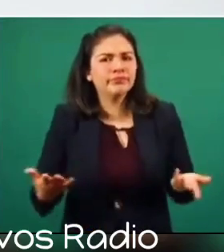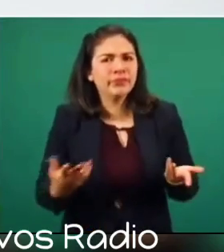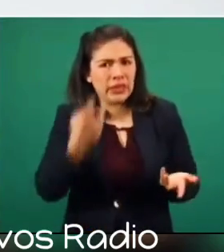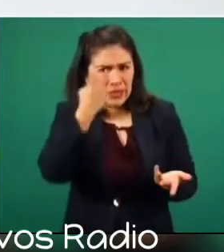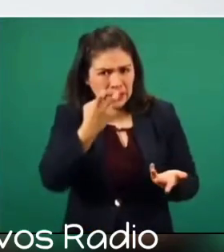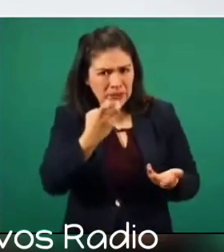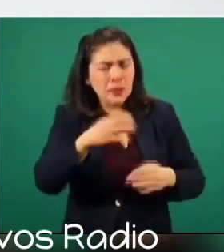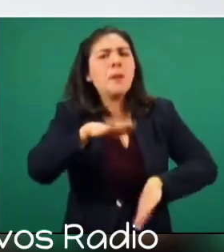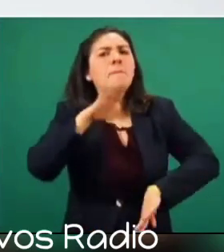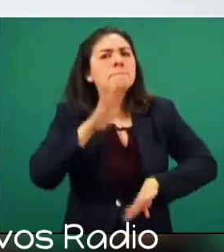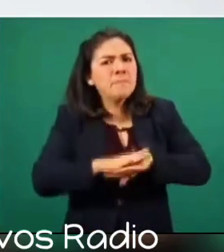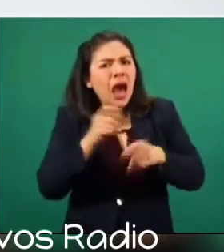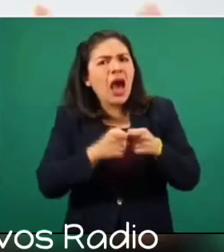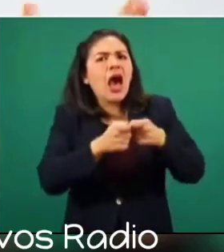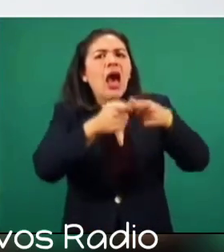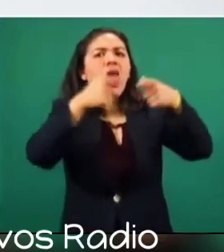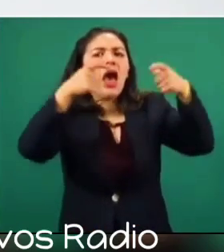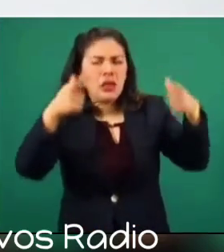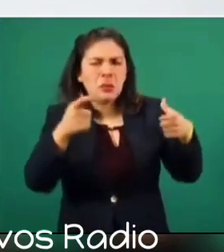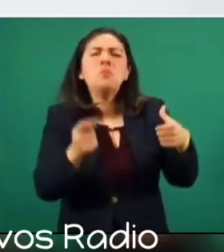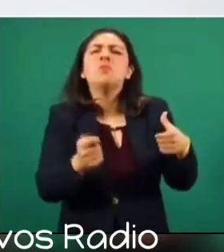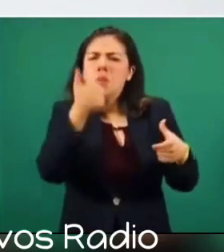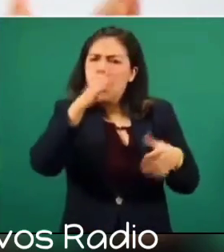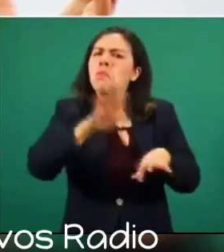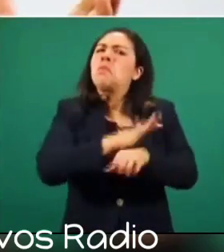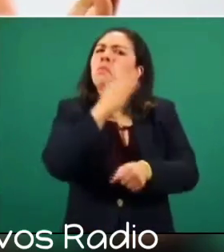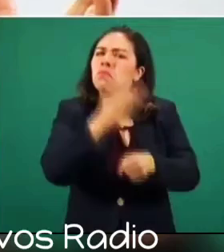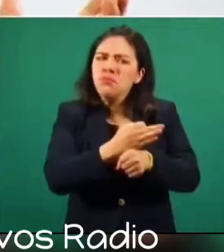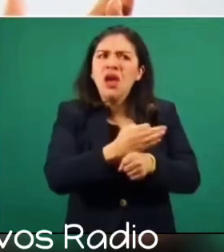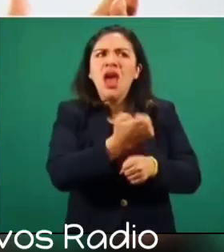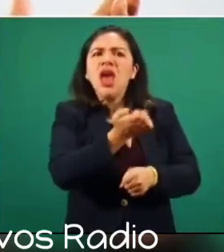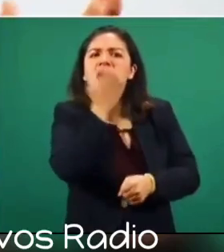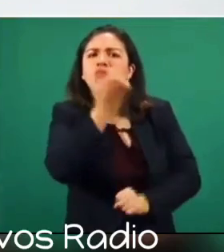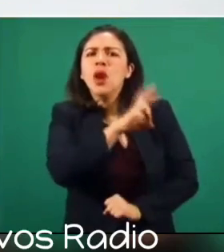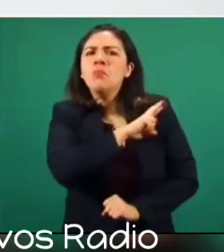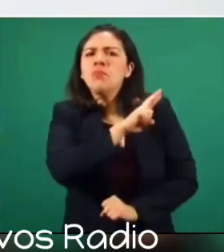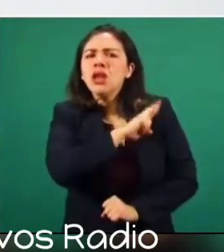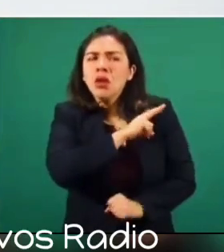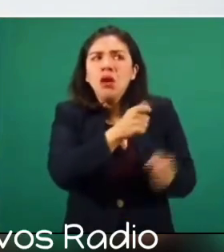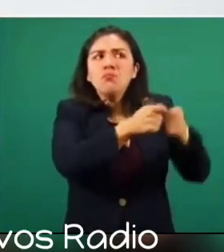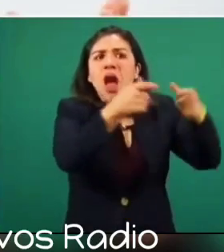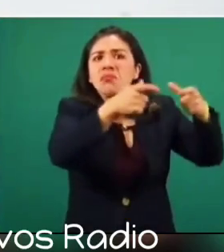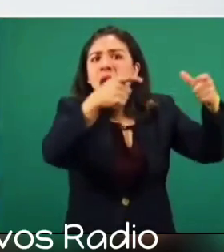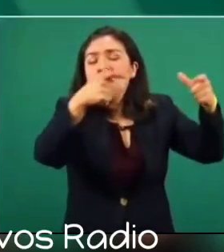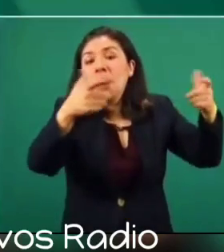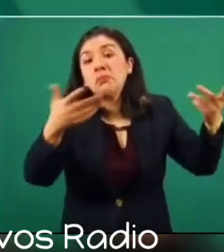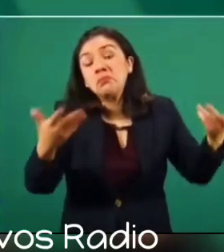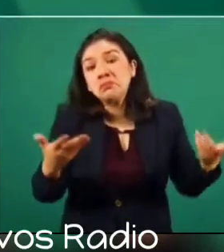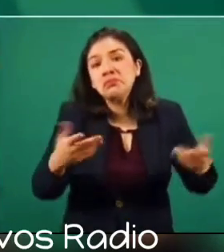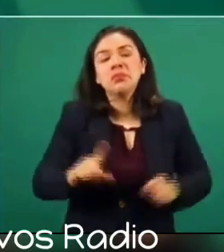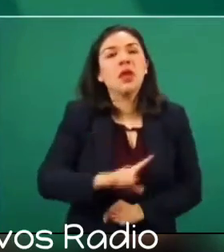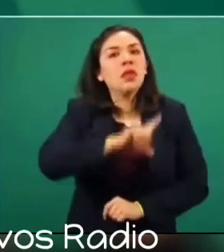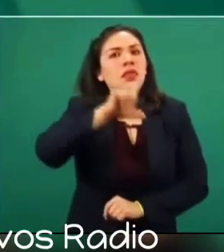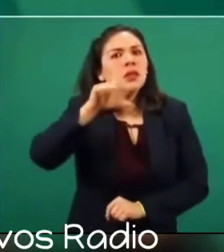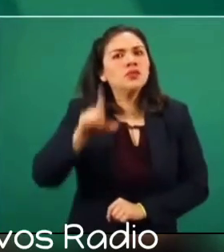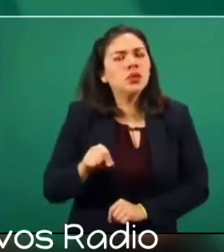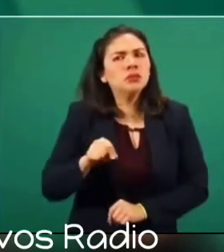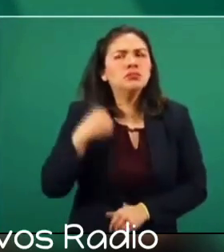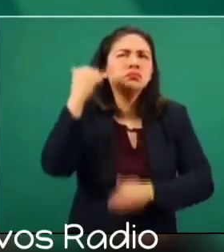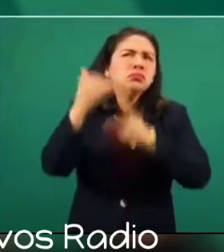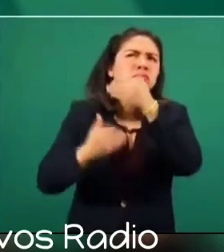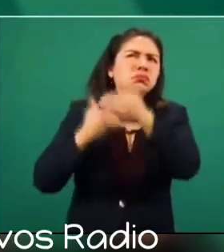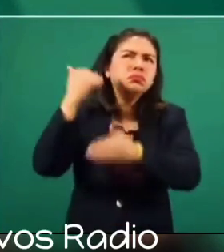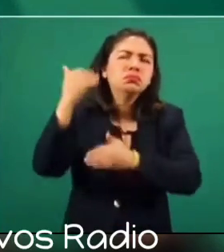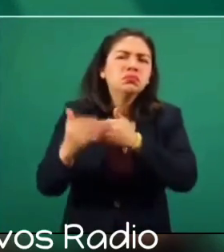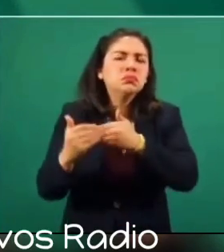Creció la matrícula al principio de las universidades privadas, pero llegó el momento que se estancó,